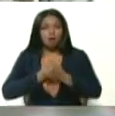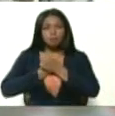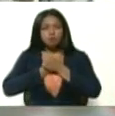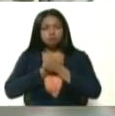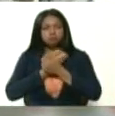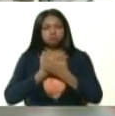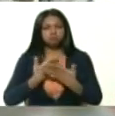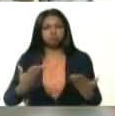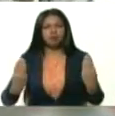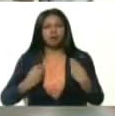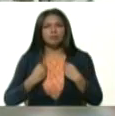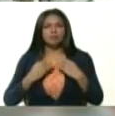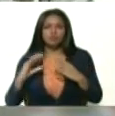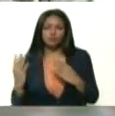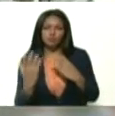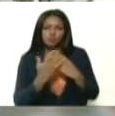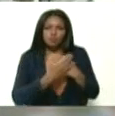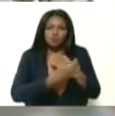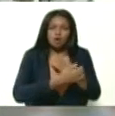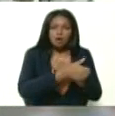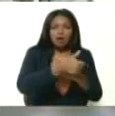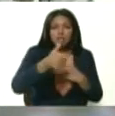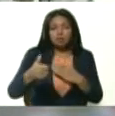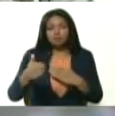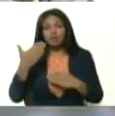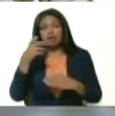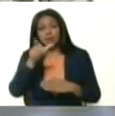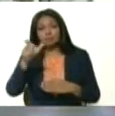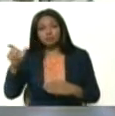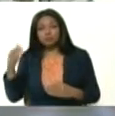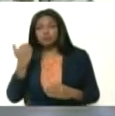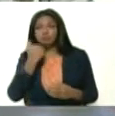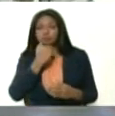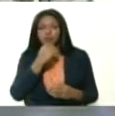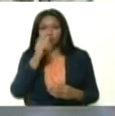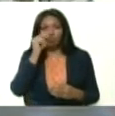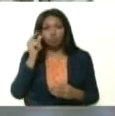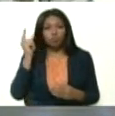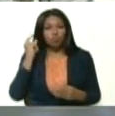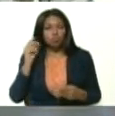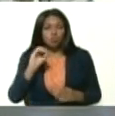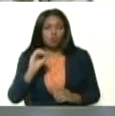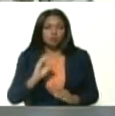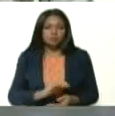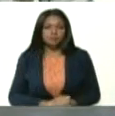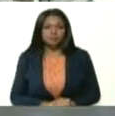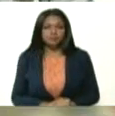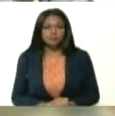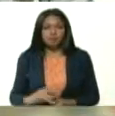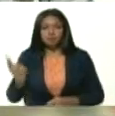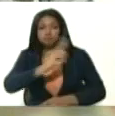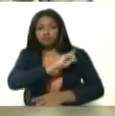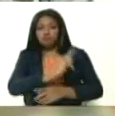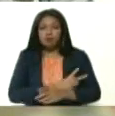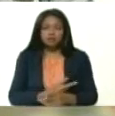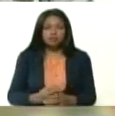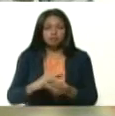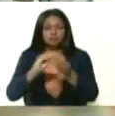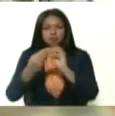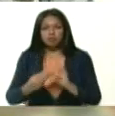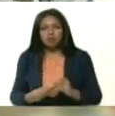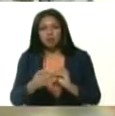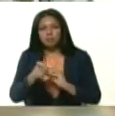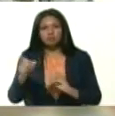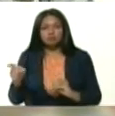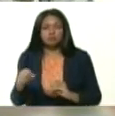vida, su acogida entrañable a cada enfermo o enferma, su fuerza para regenerar a la persona desde